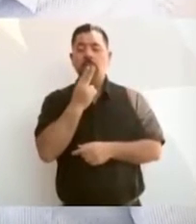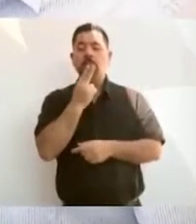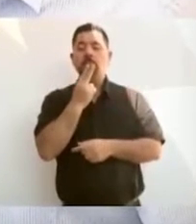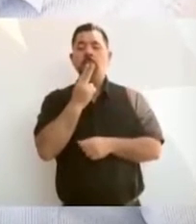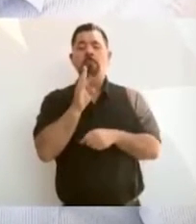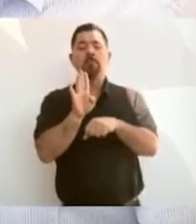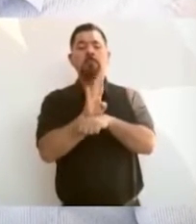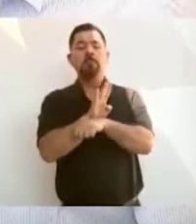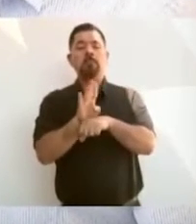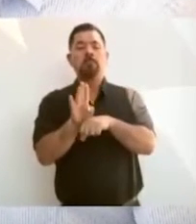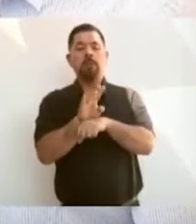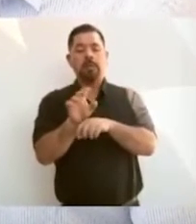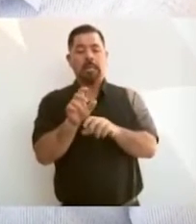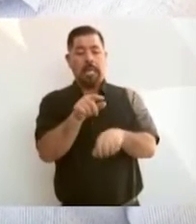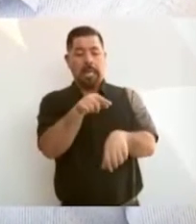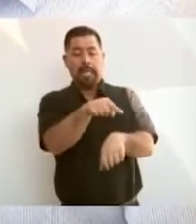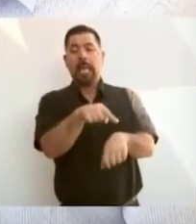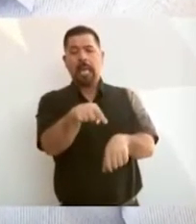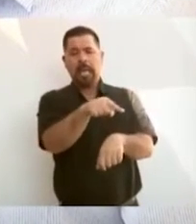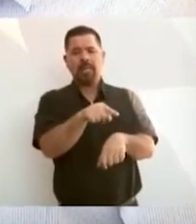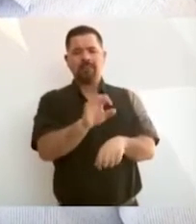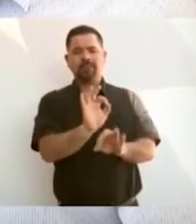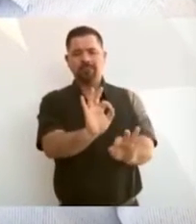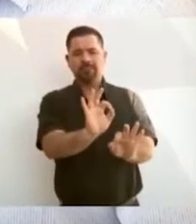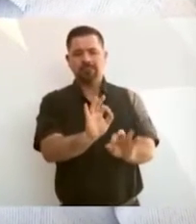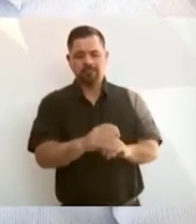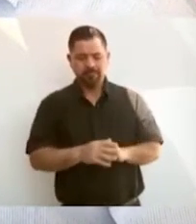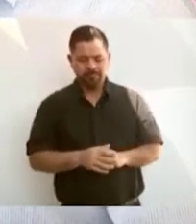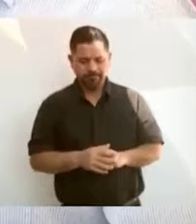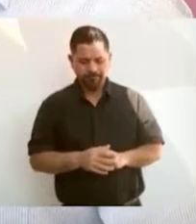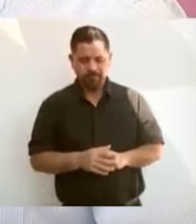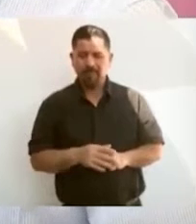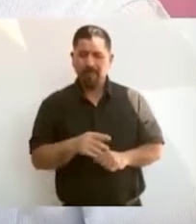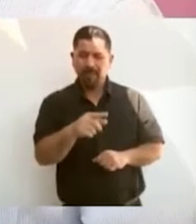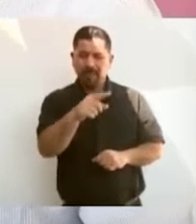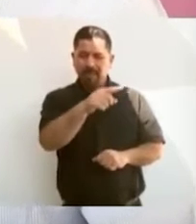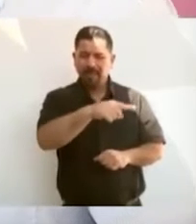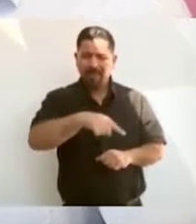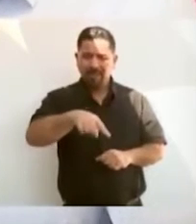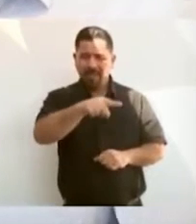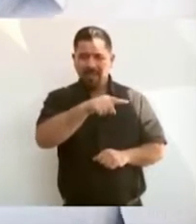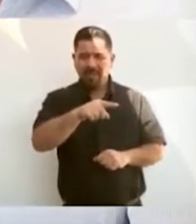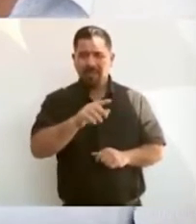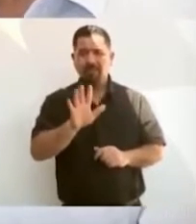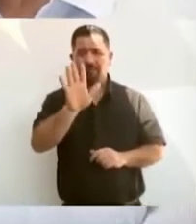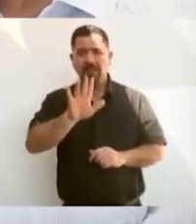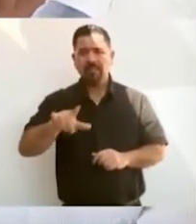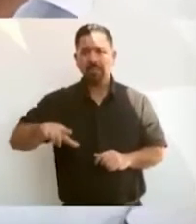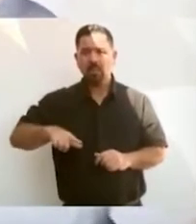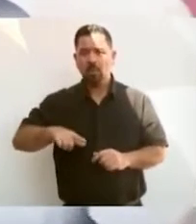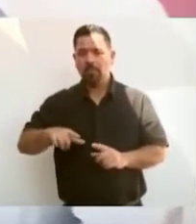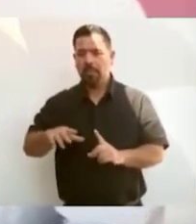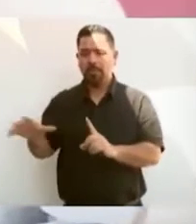que tenía tomado al gobierno,